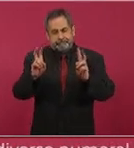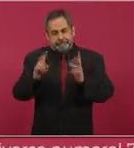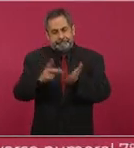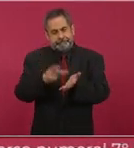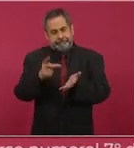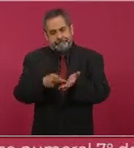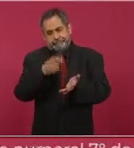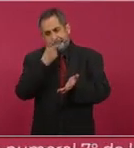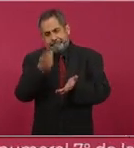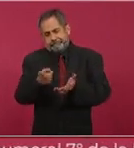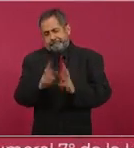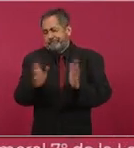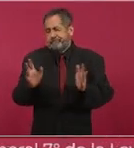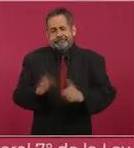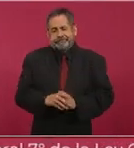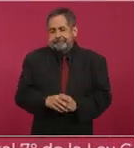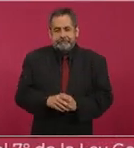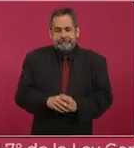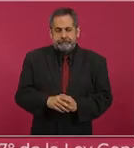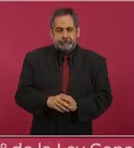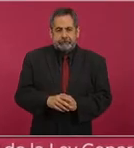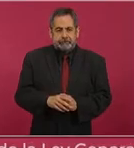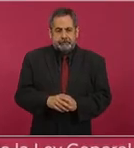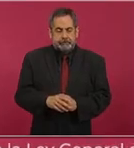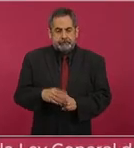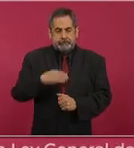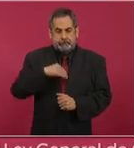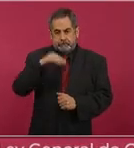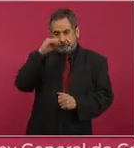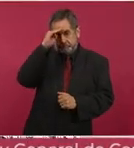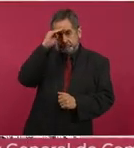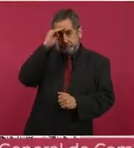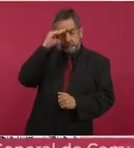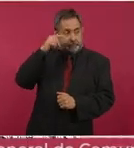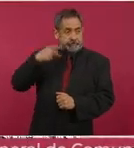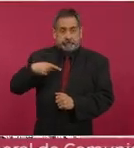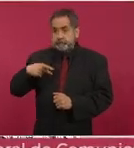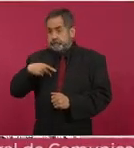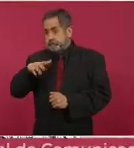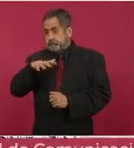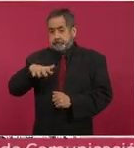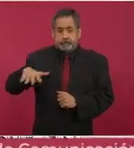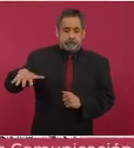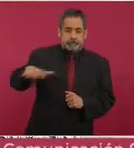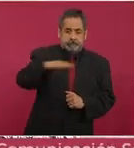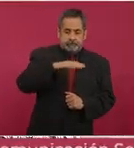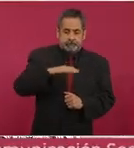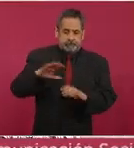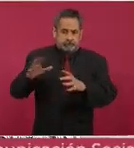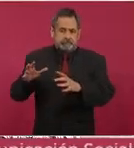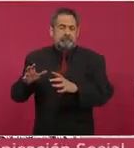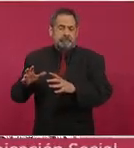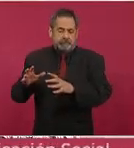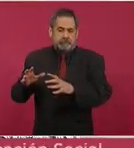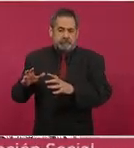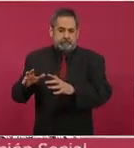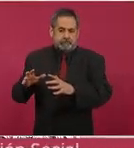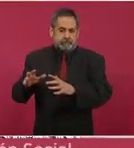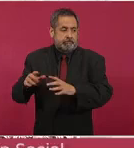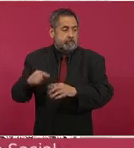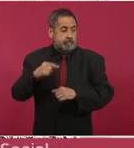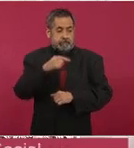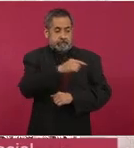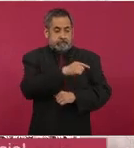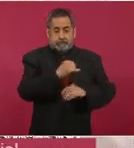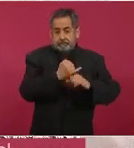Pienso que los ciudadanos, aún con poca